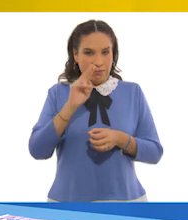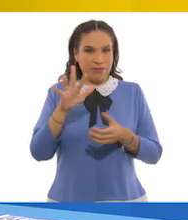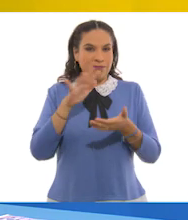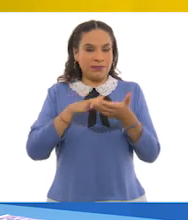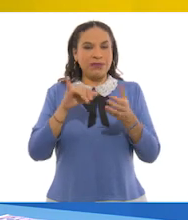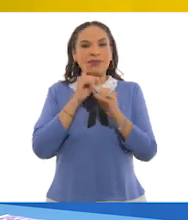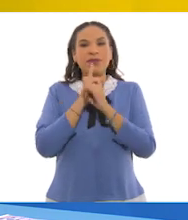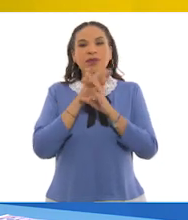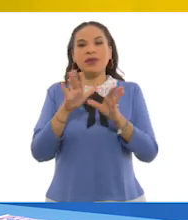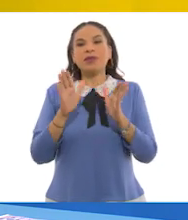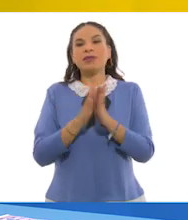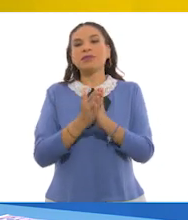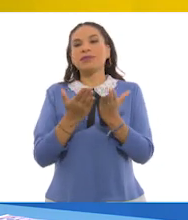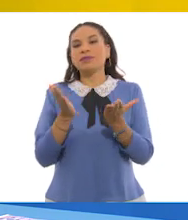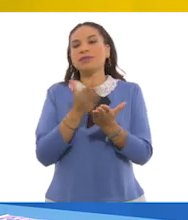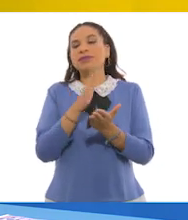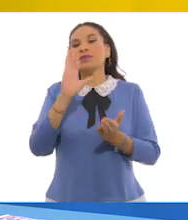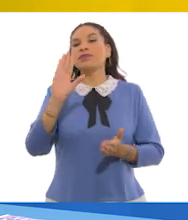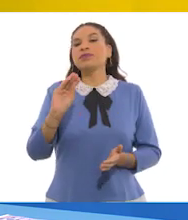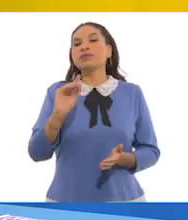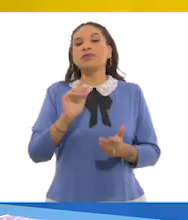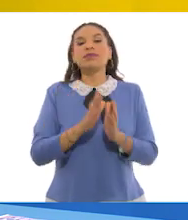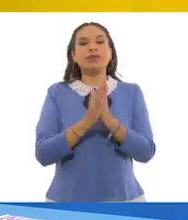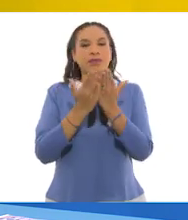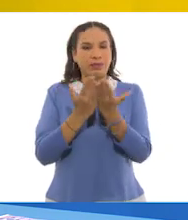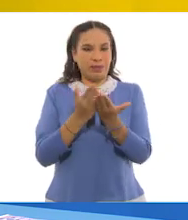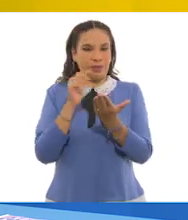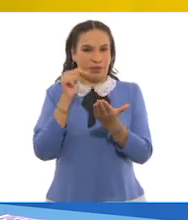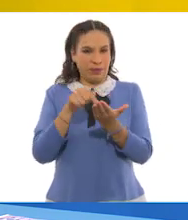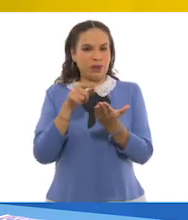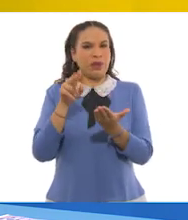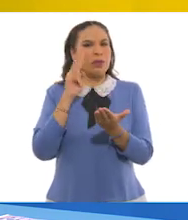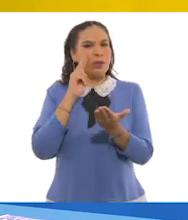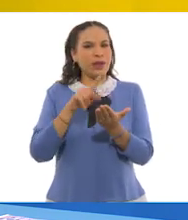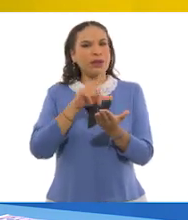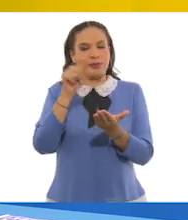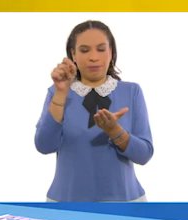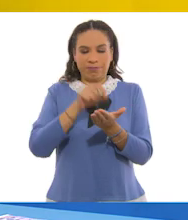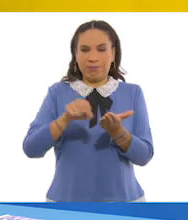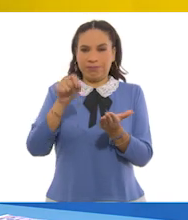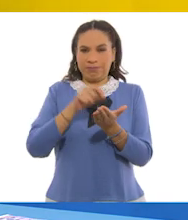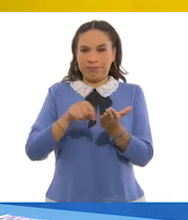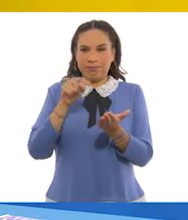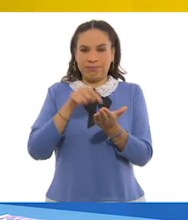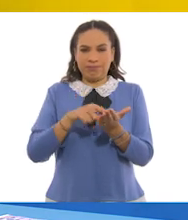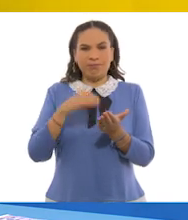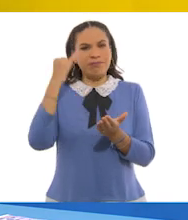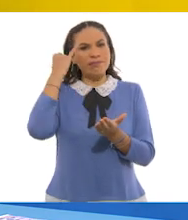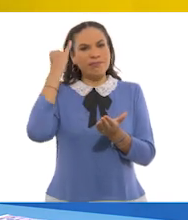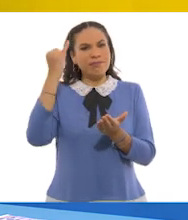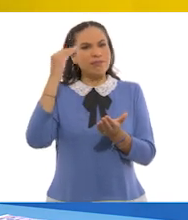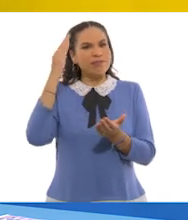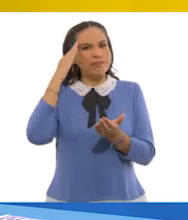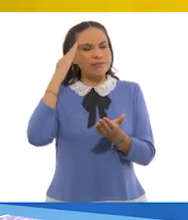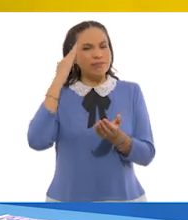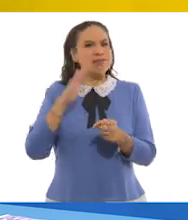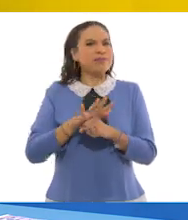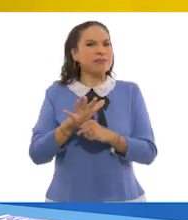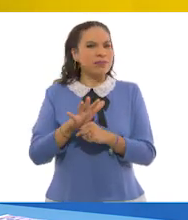leamos la información de la página 90 del libro de texto y que después escriban en su libreta las ideas principales.